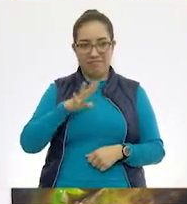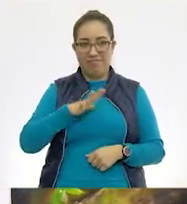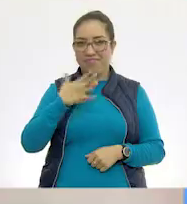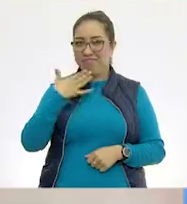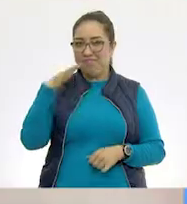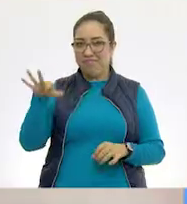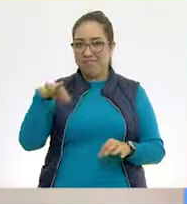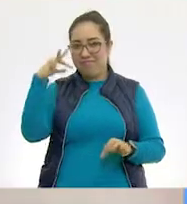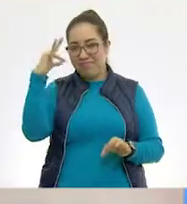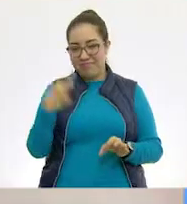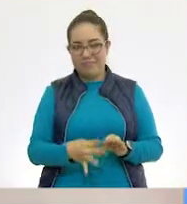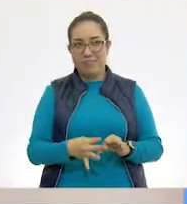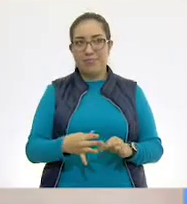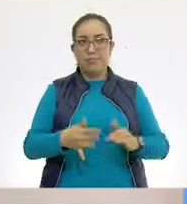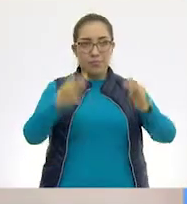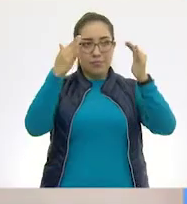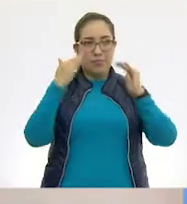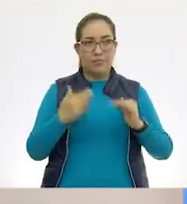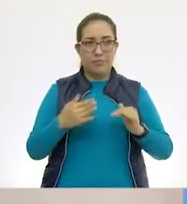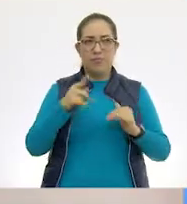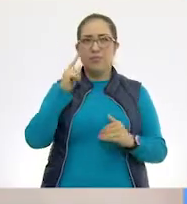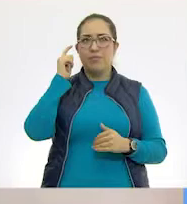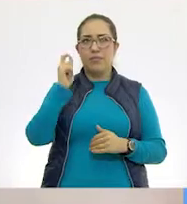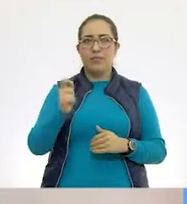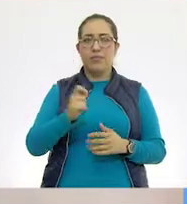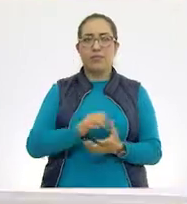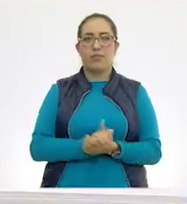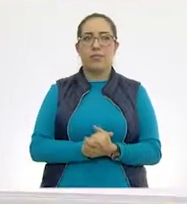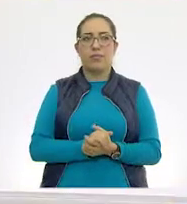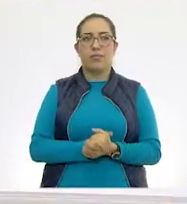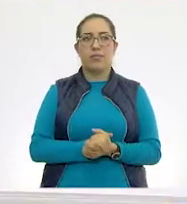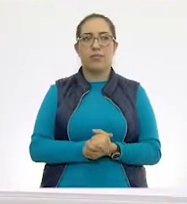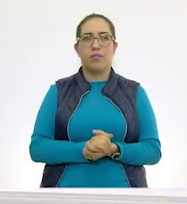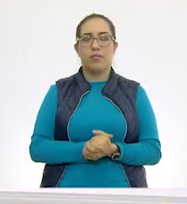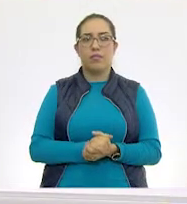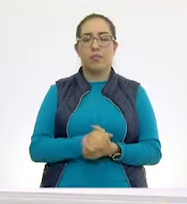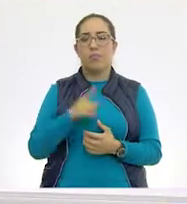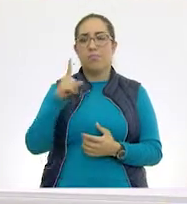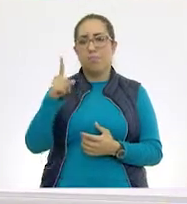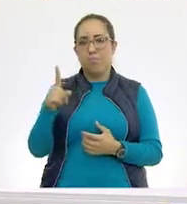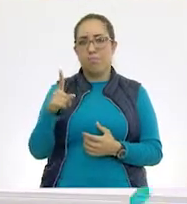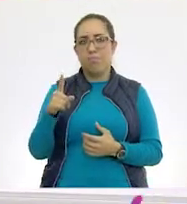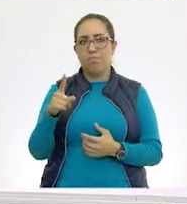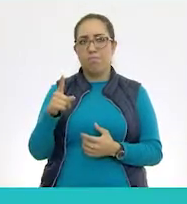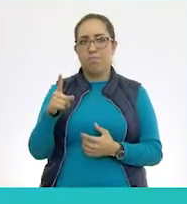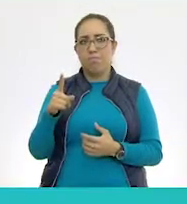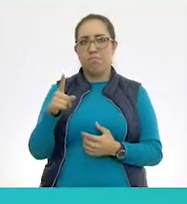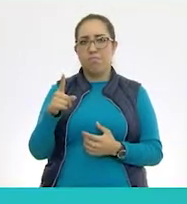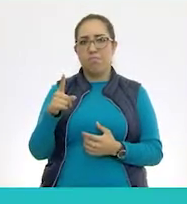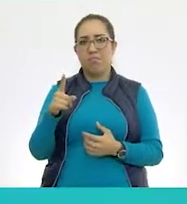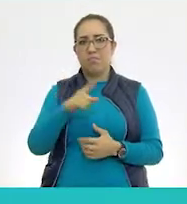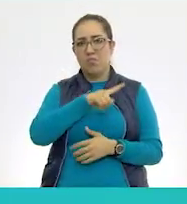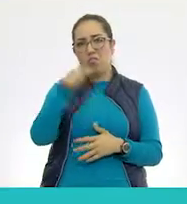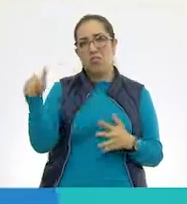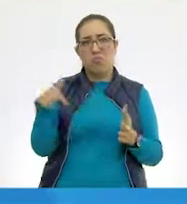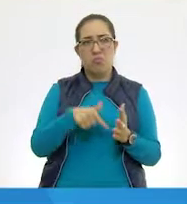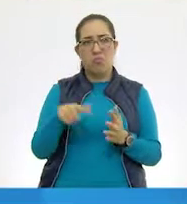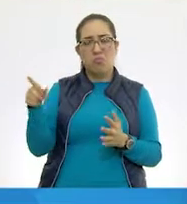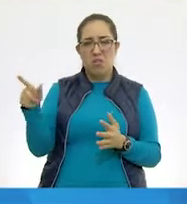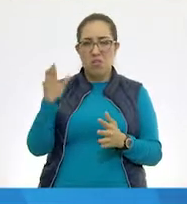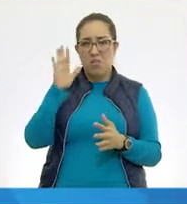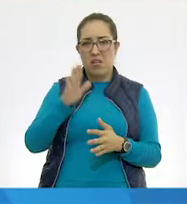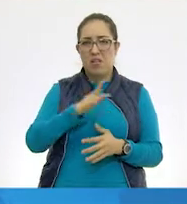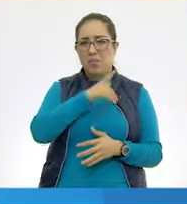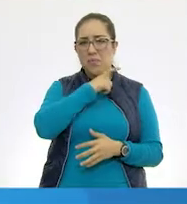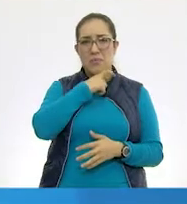sería el lugar. Perfecto. ¿Y el siguiente qué es? ¿Un matorral? Sí. Yo creo que aquí no hay, maestra. Se ve